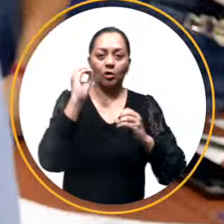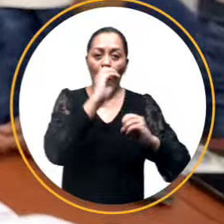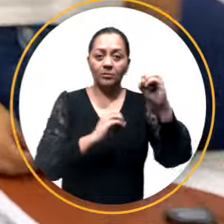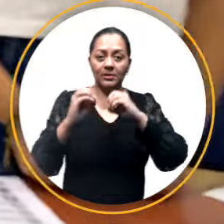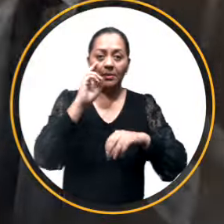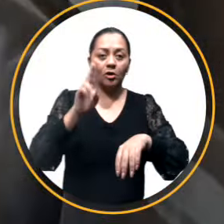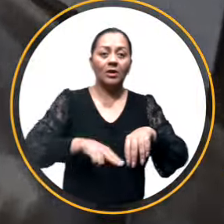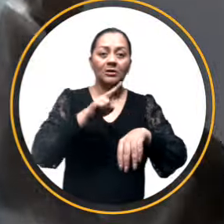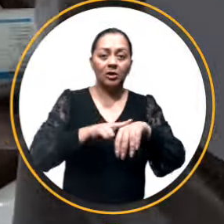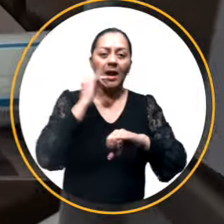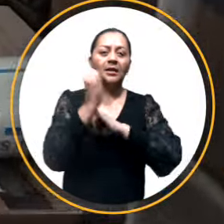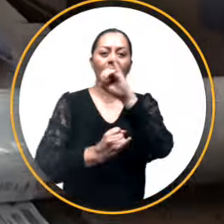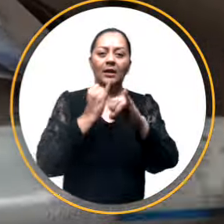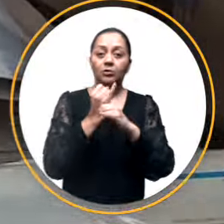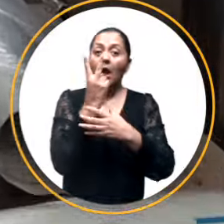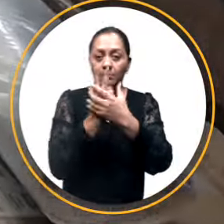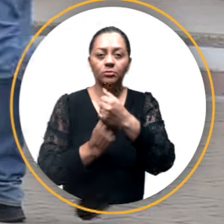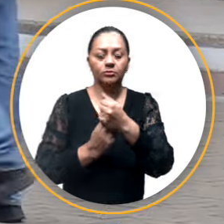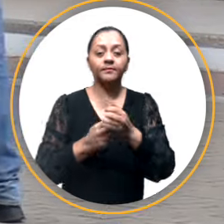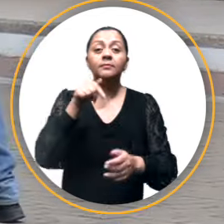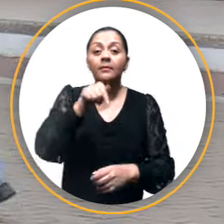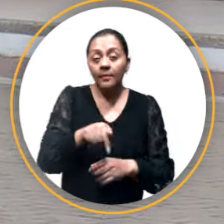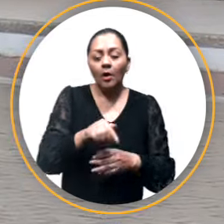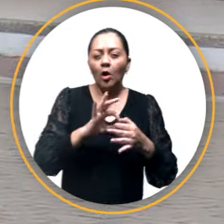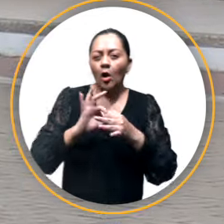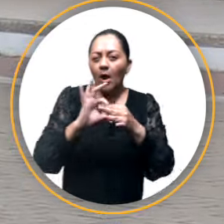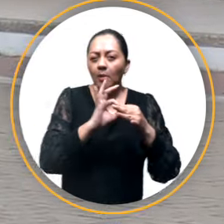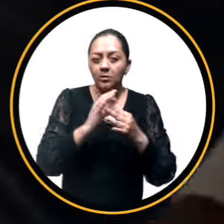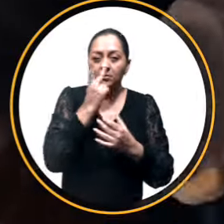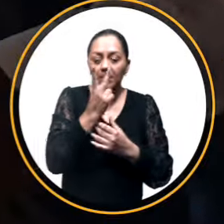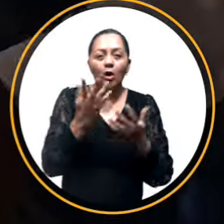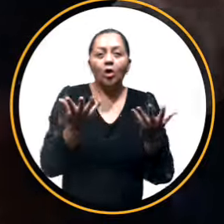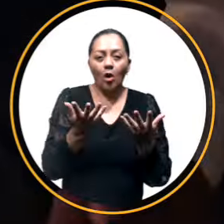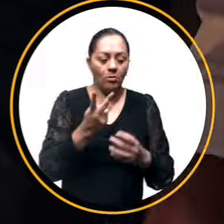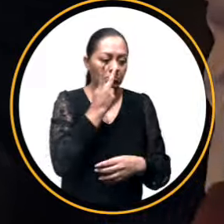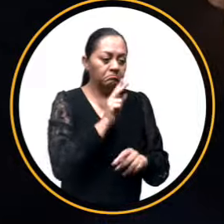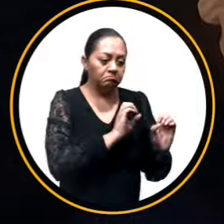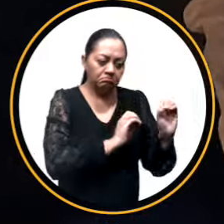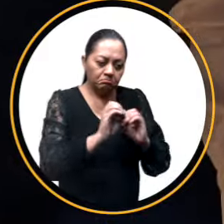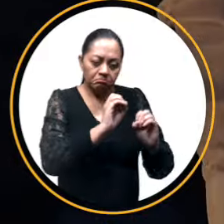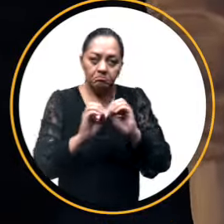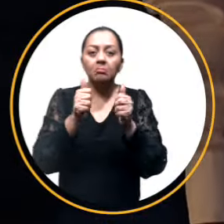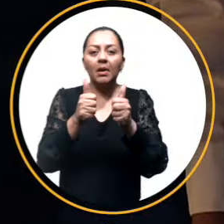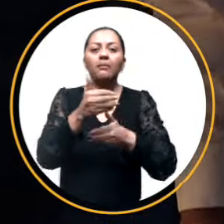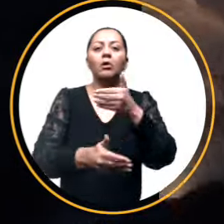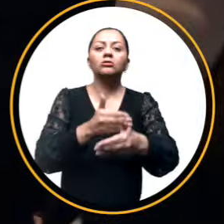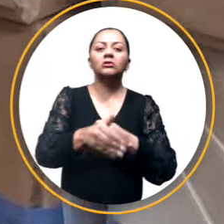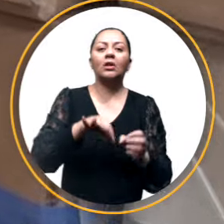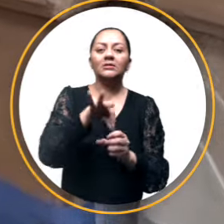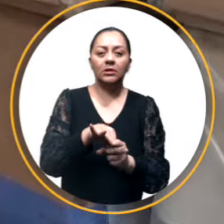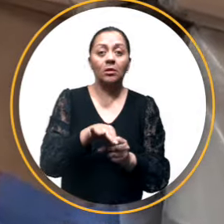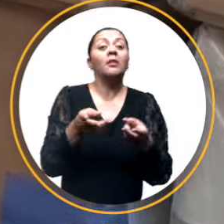observadores nacionales e internacionales. Esta colaboración no sólo garantizó la integridad de las elecciones, sino que también